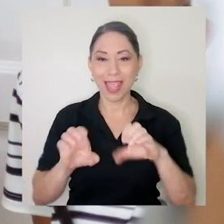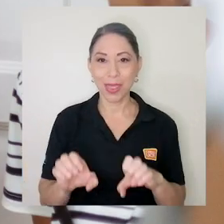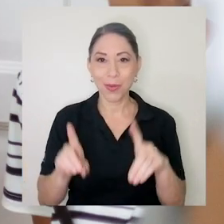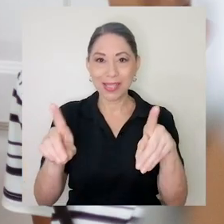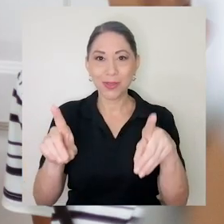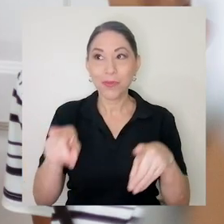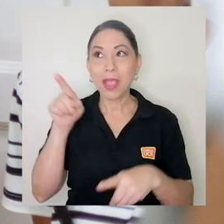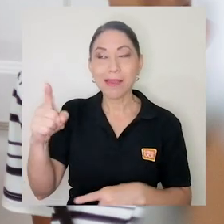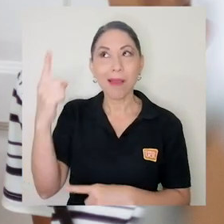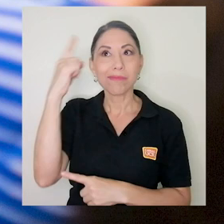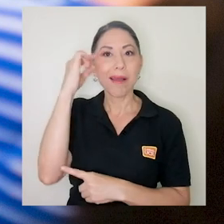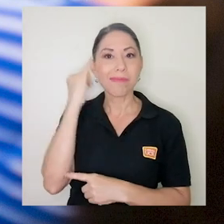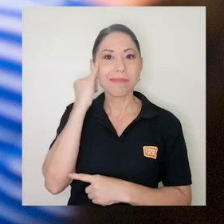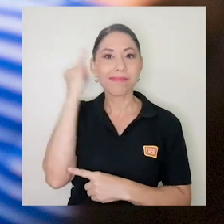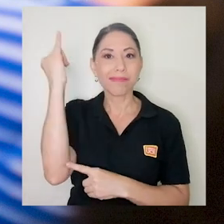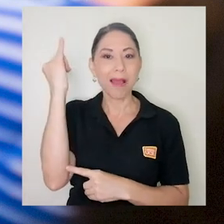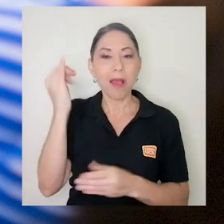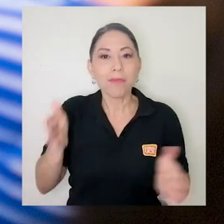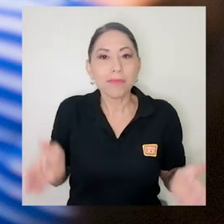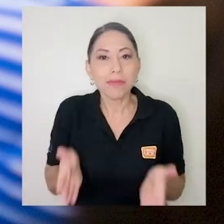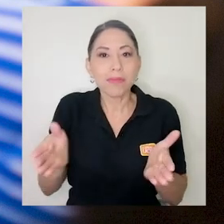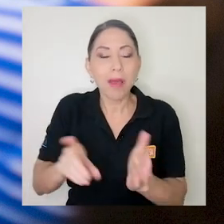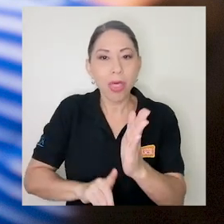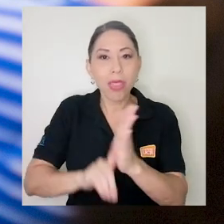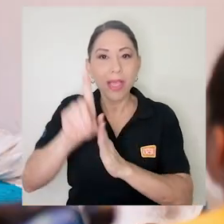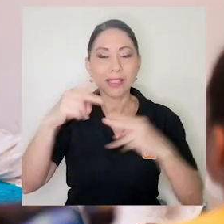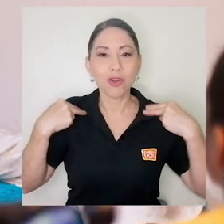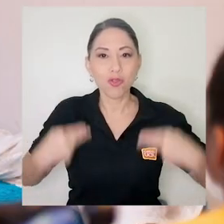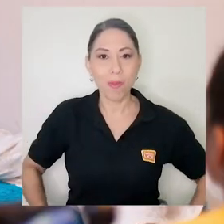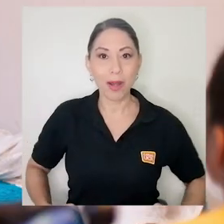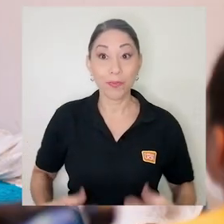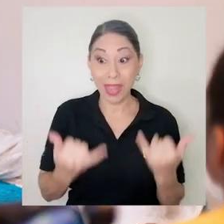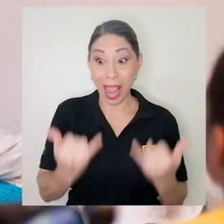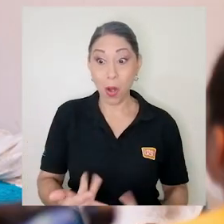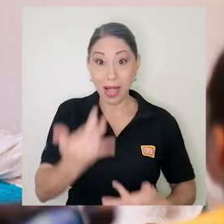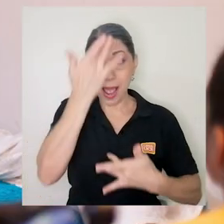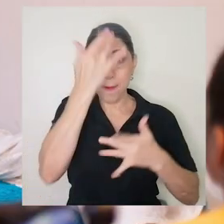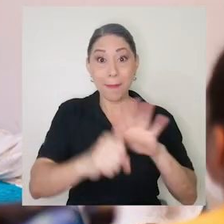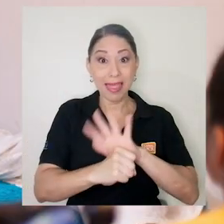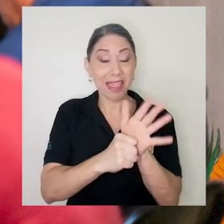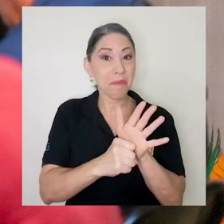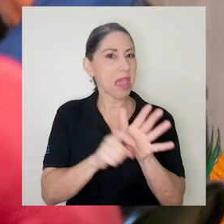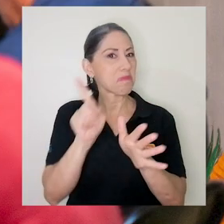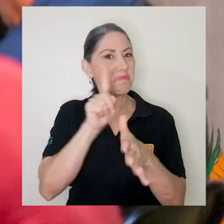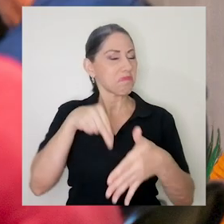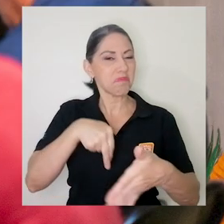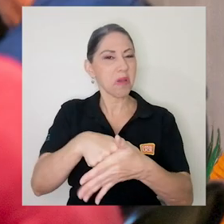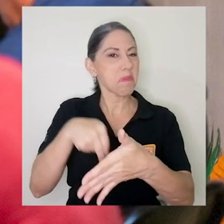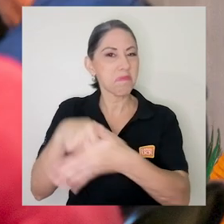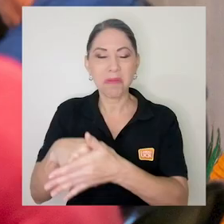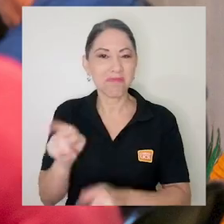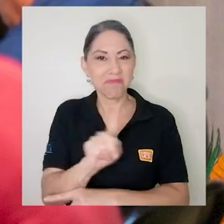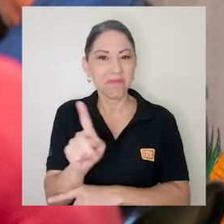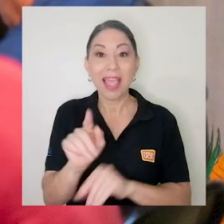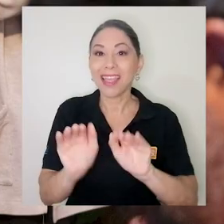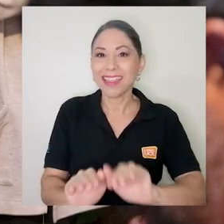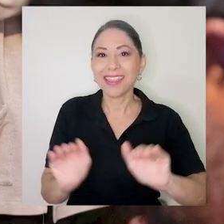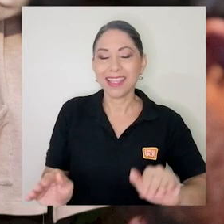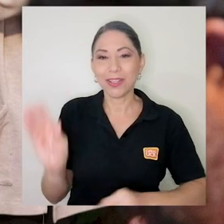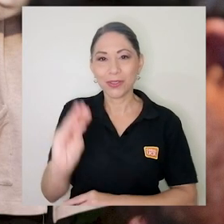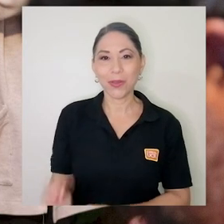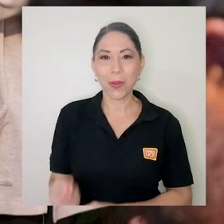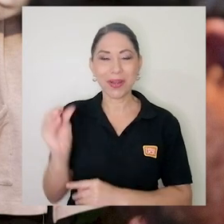crear un espacio para el desarrollo humano. La pandemia no ha sido impedimento para que niños, jóvenes y